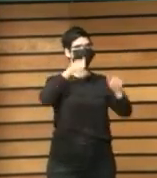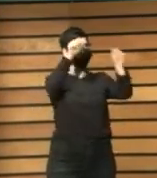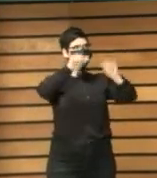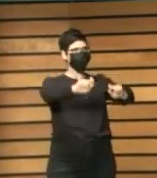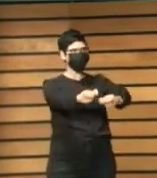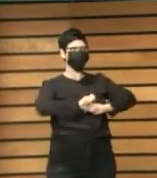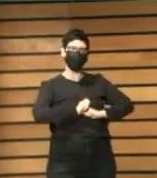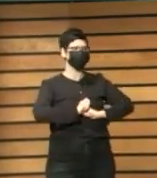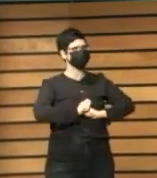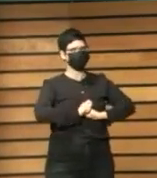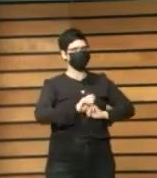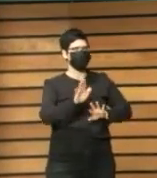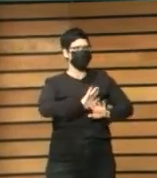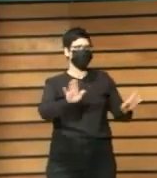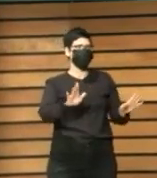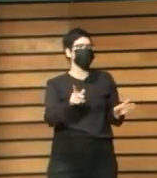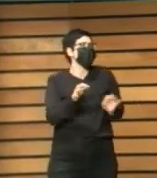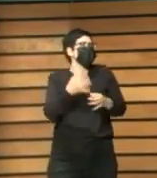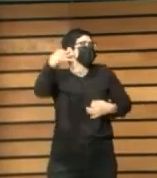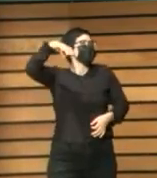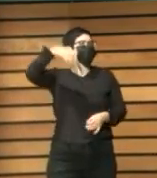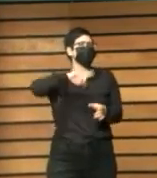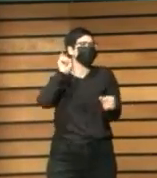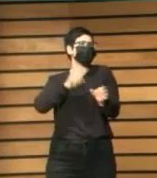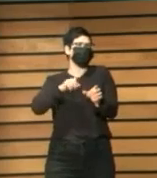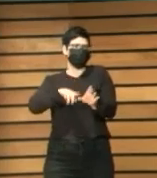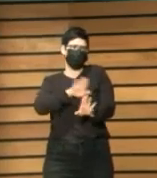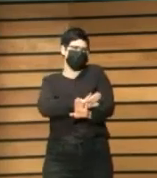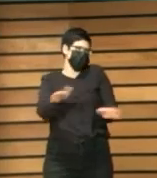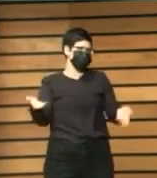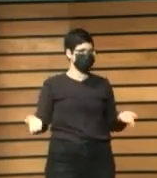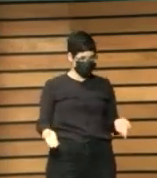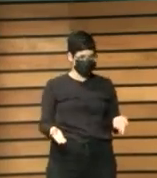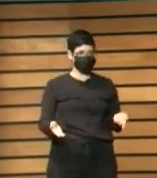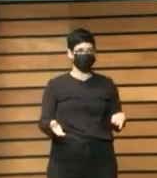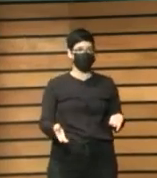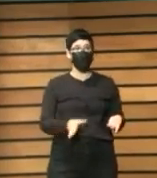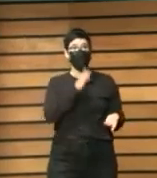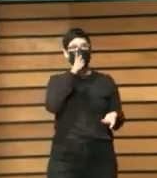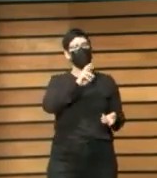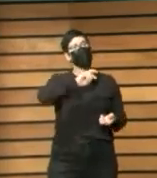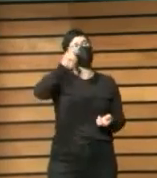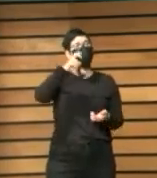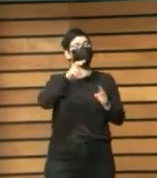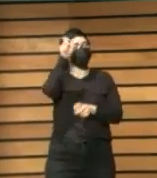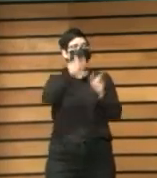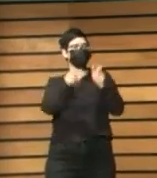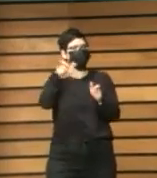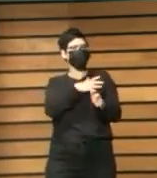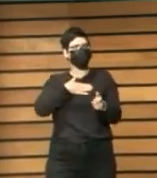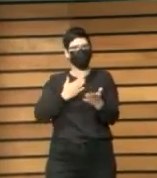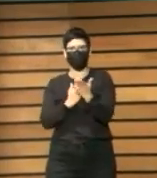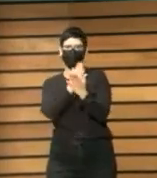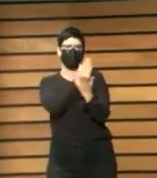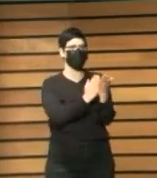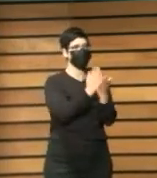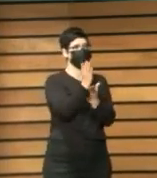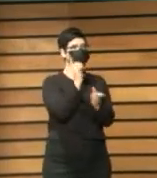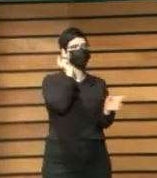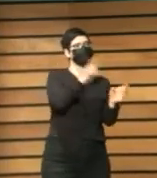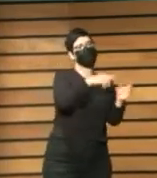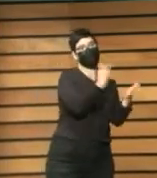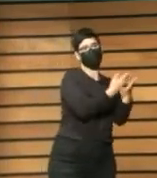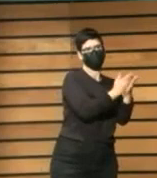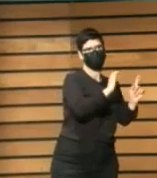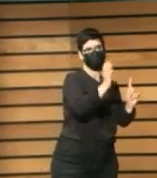haber participado en unas actuaciones formativas y luego habrá personas que quieran seguir unas u otras indistintamente sin llegar